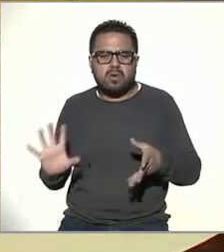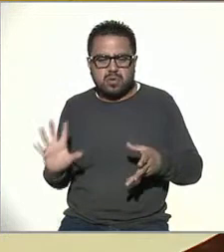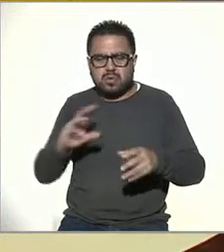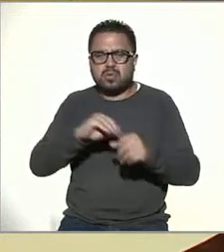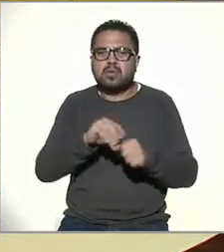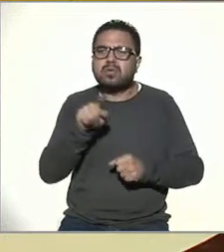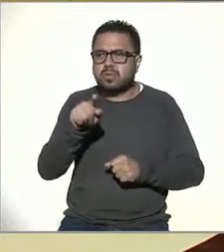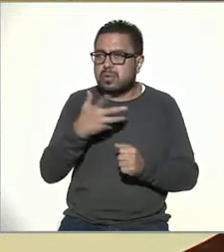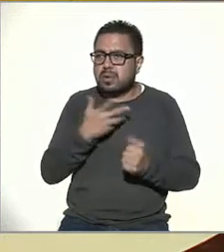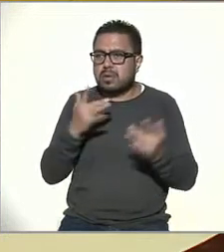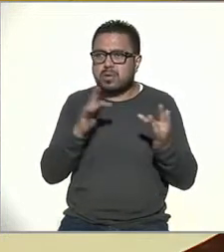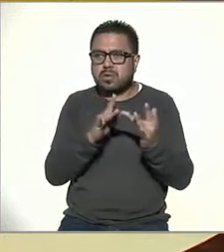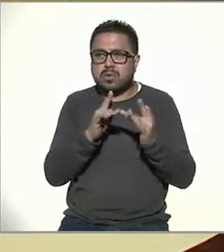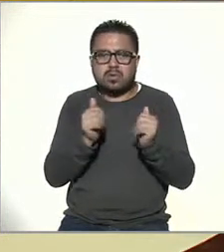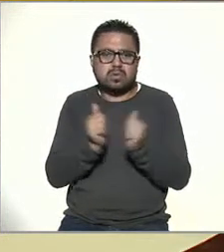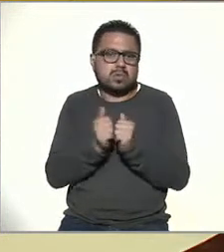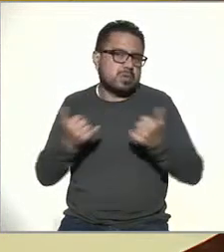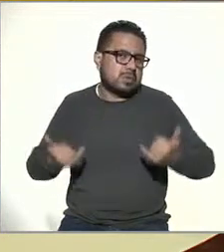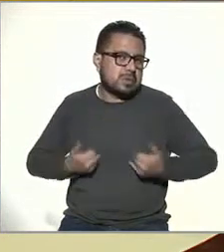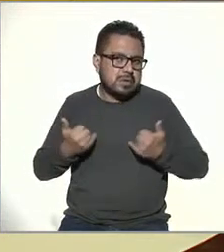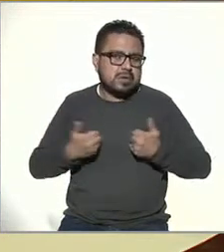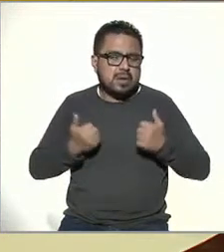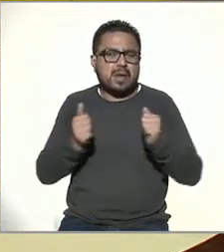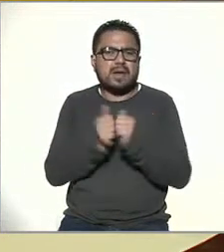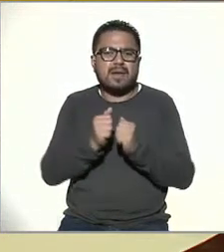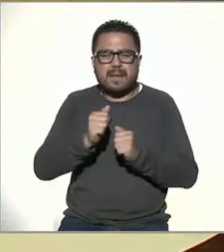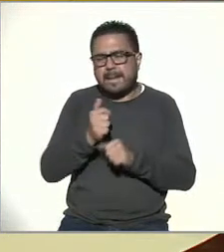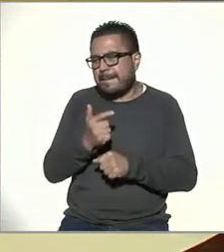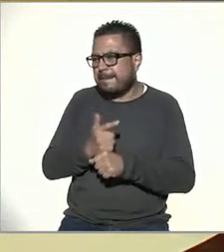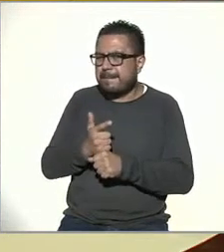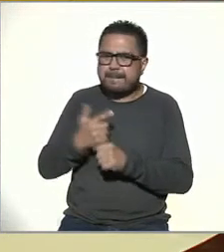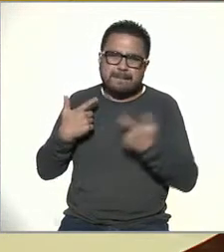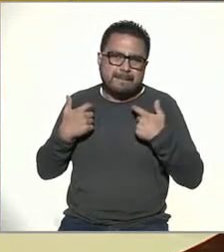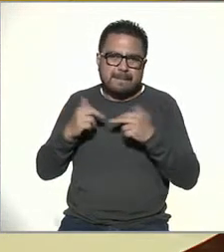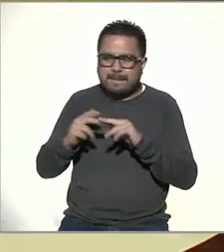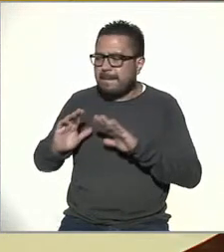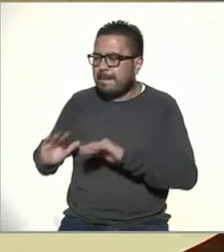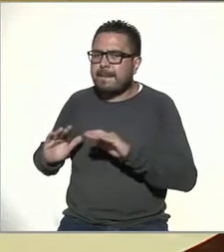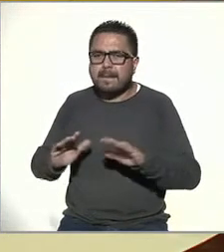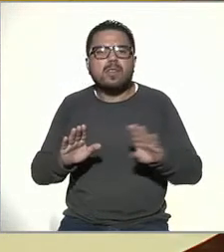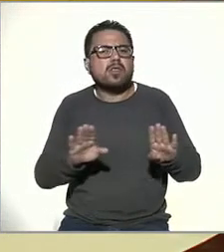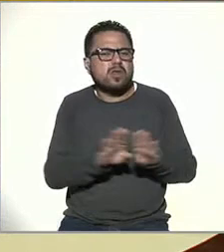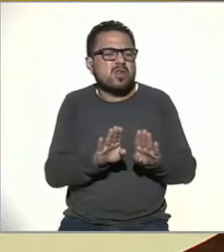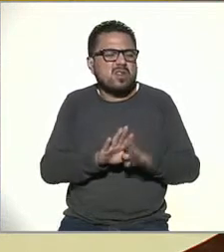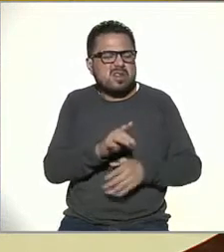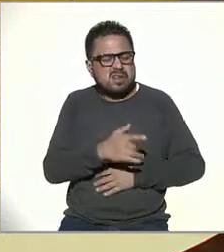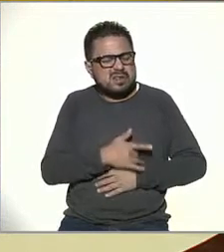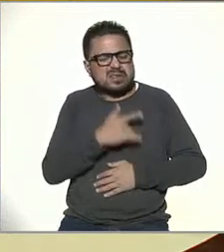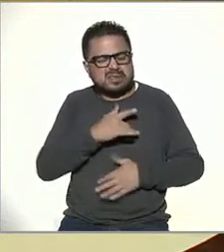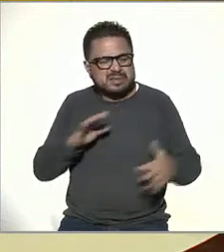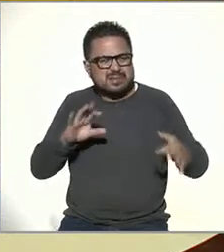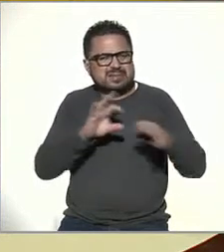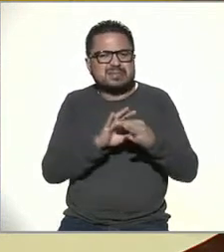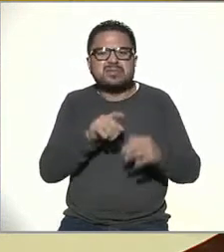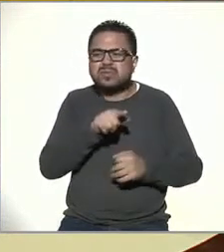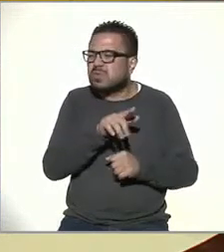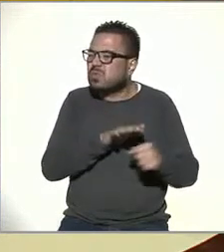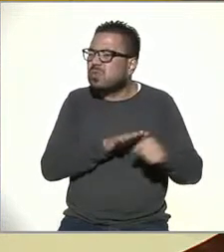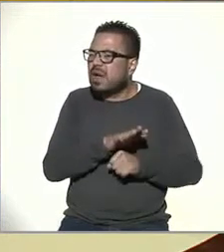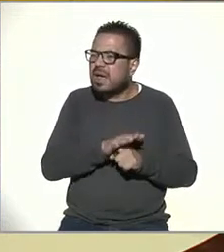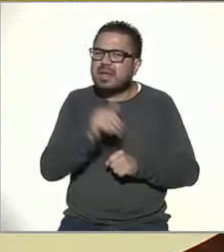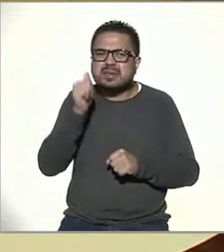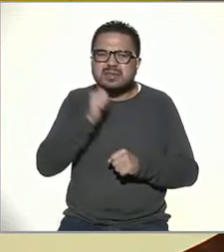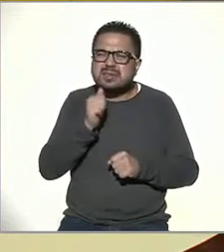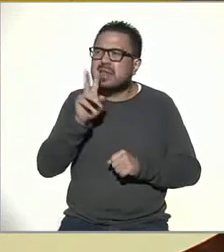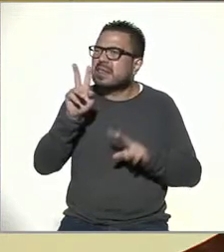Tú tienes mucho contacto con jóvenes a través de la facultad. ¿Ellos cómo se ven conectados? ¿Qué es lo que consultan? ¿Qué